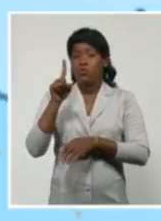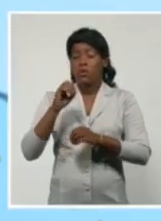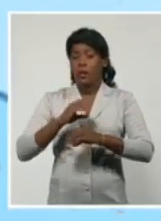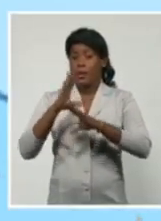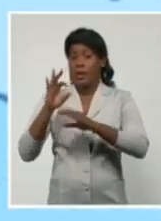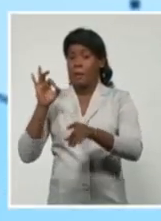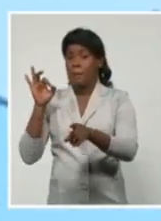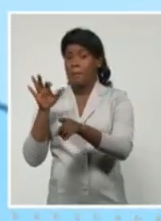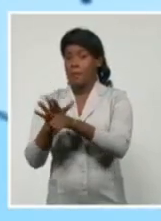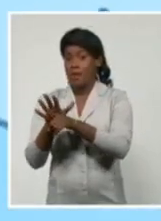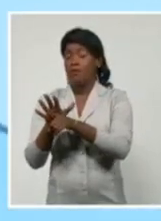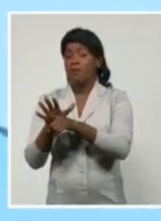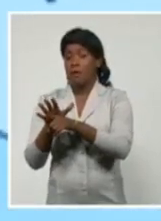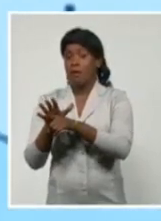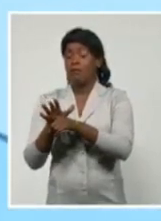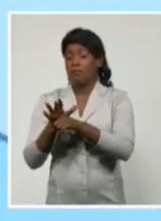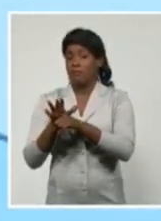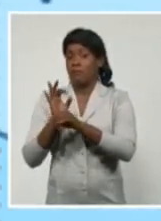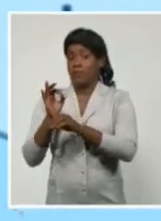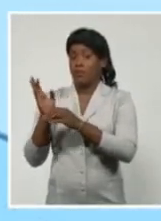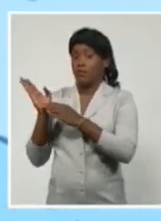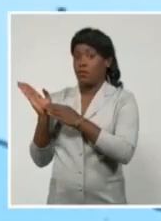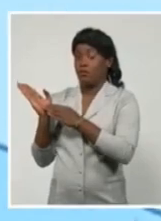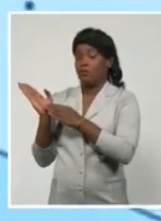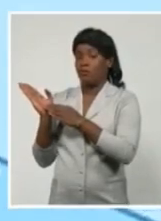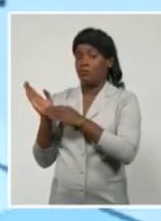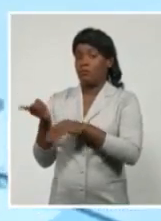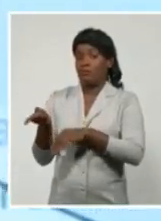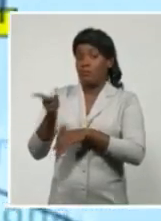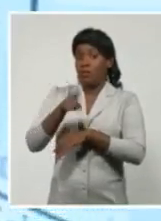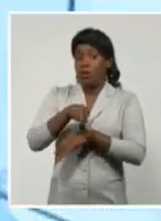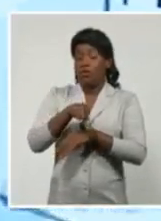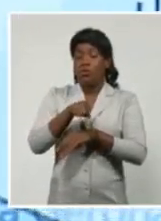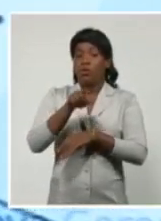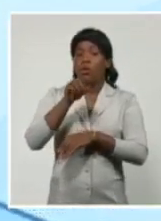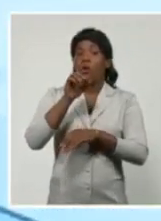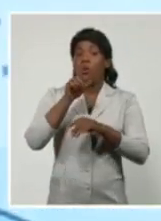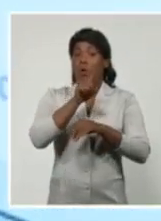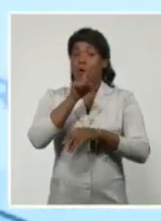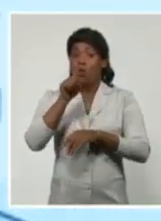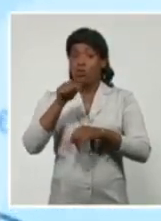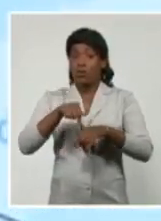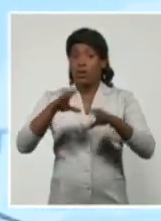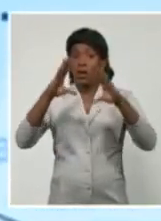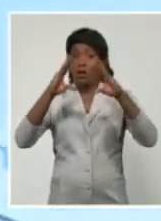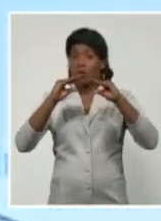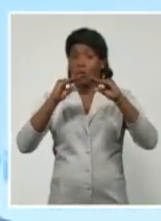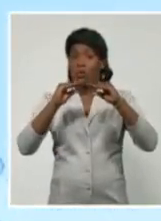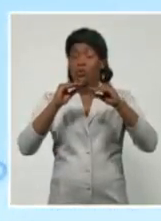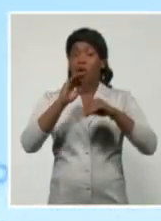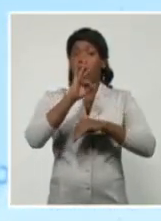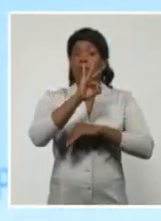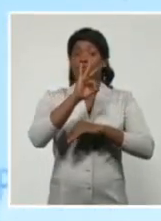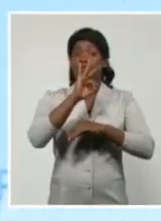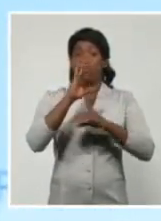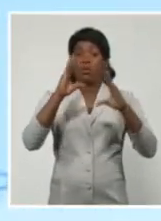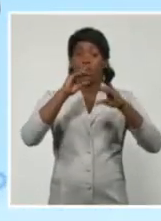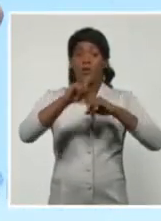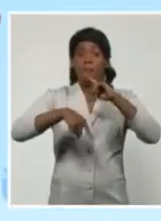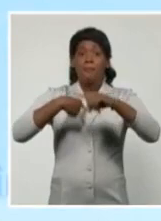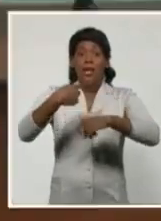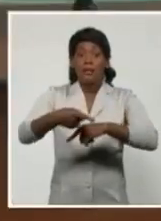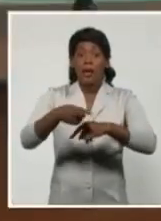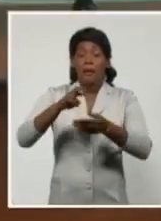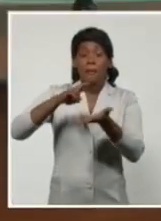a las 8 de esta noche y a las 8 de la noche de mañana martes.